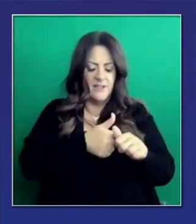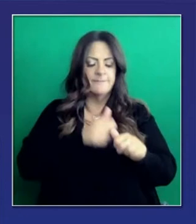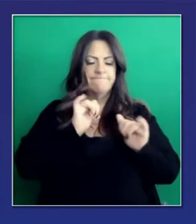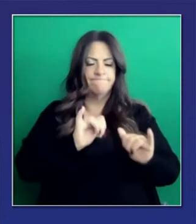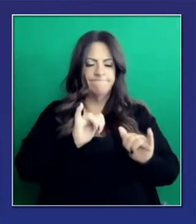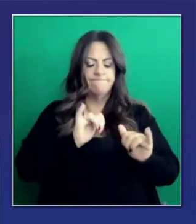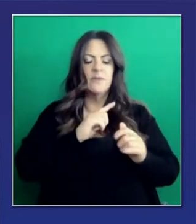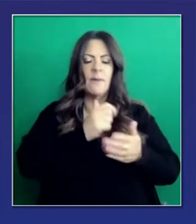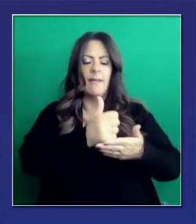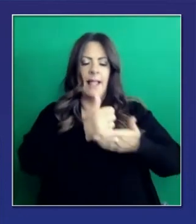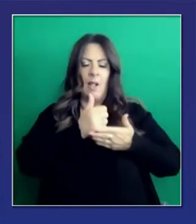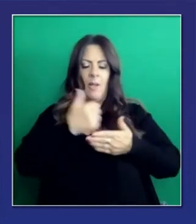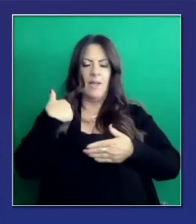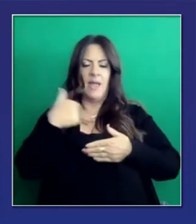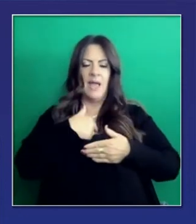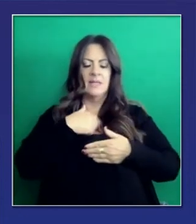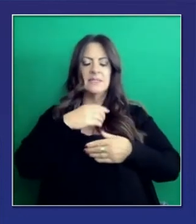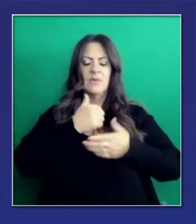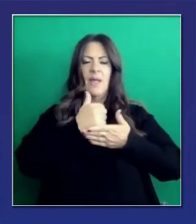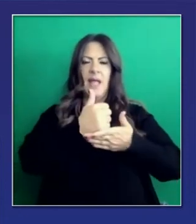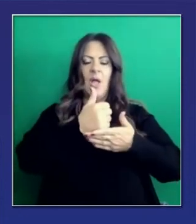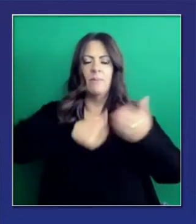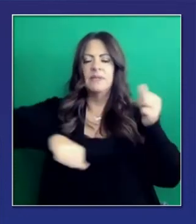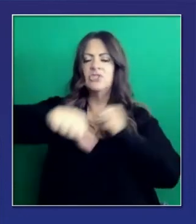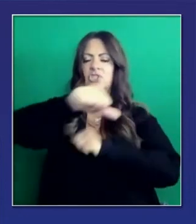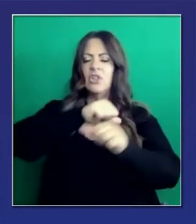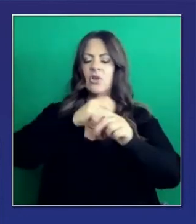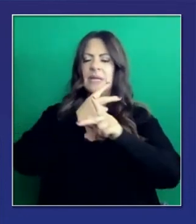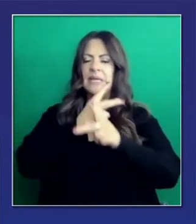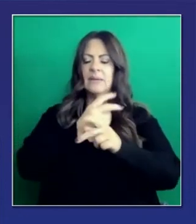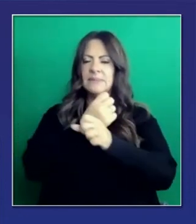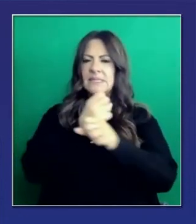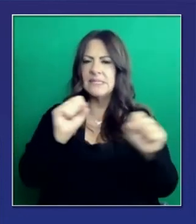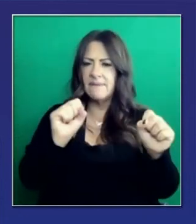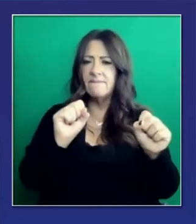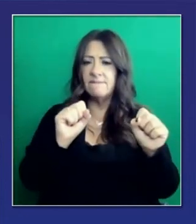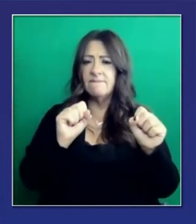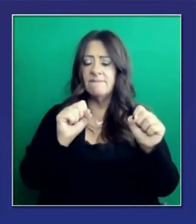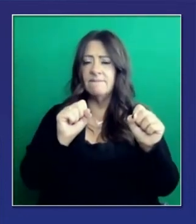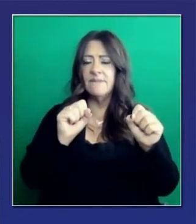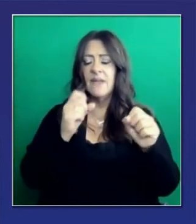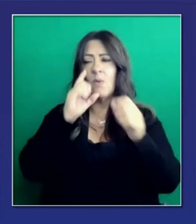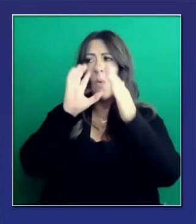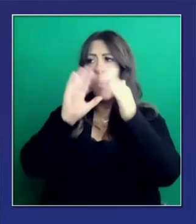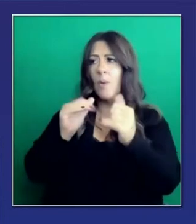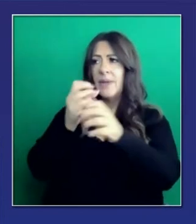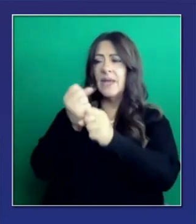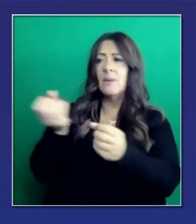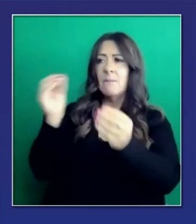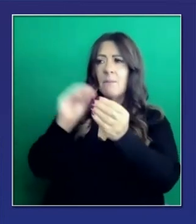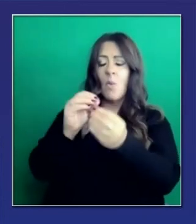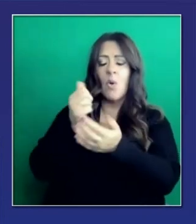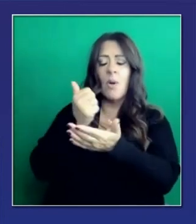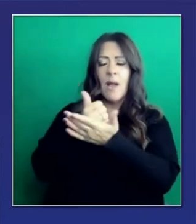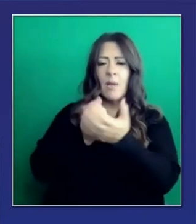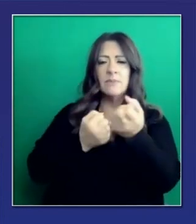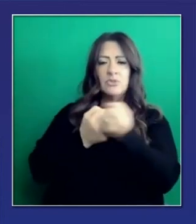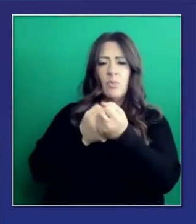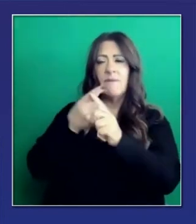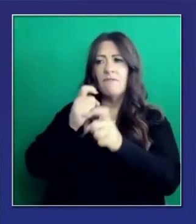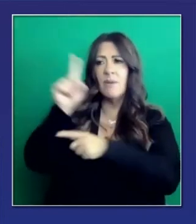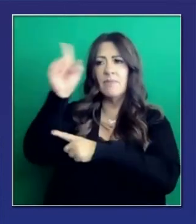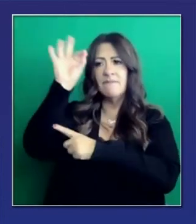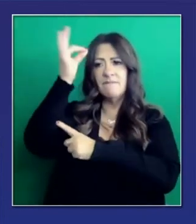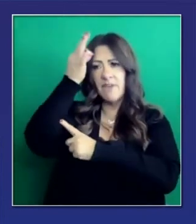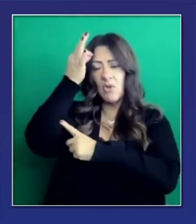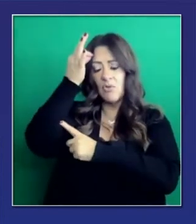sobrevivir a esto para evitar la transmisión de la vacuna. Bueno, para evitar